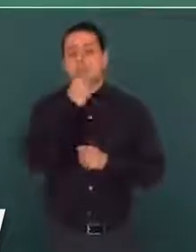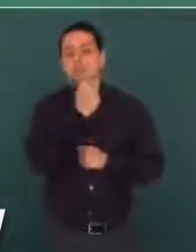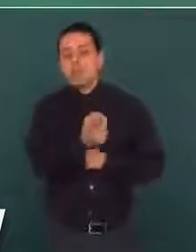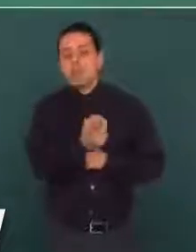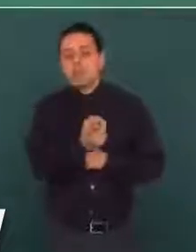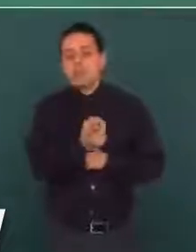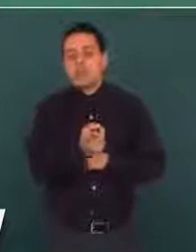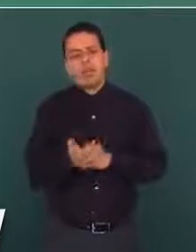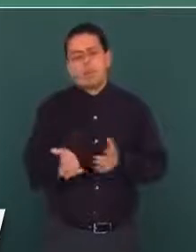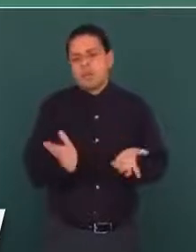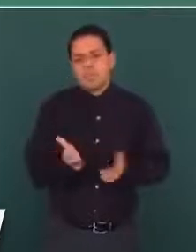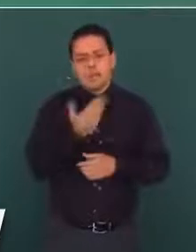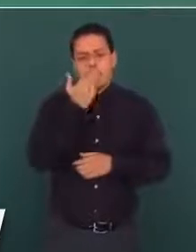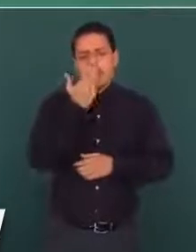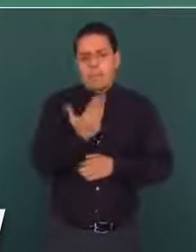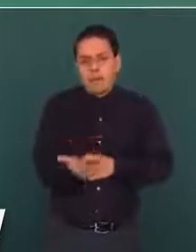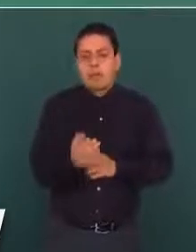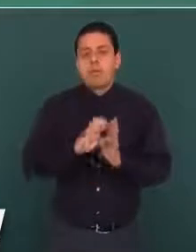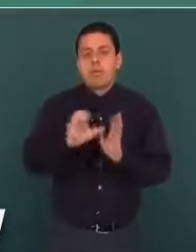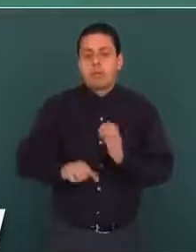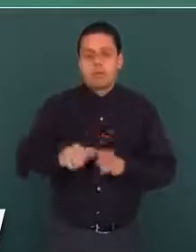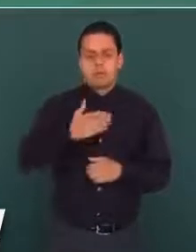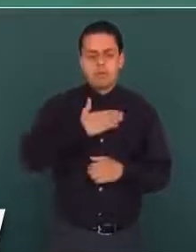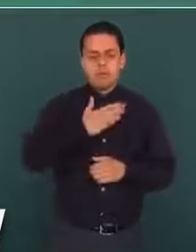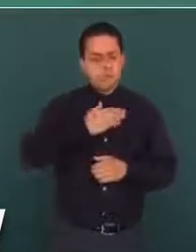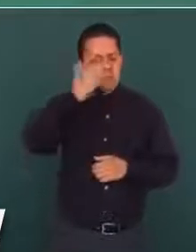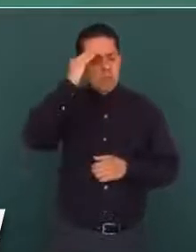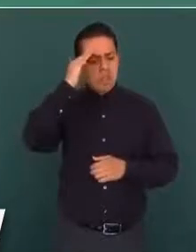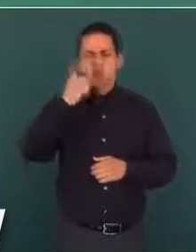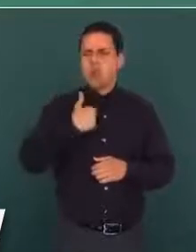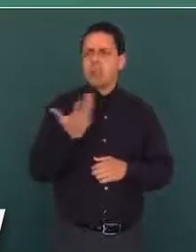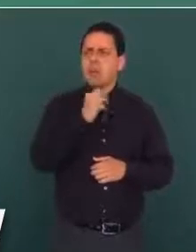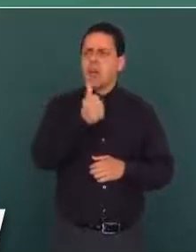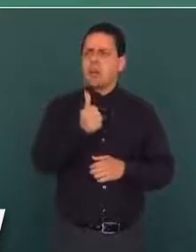con su conciencia no tiene nada que temer.